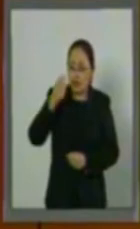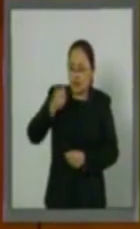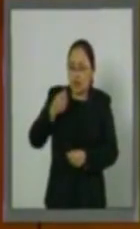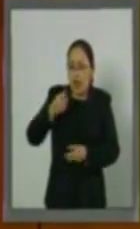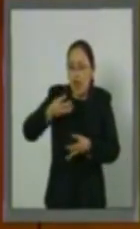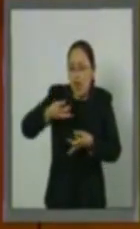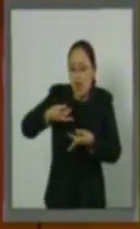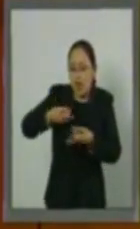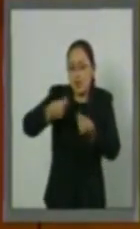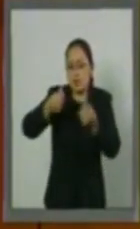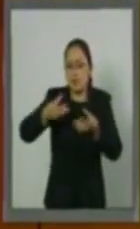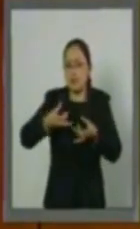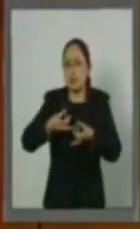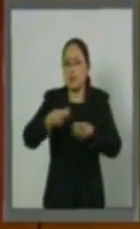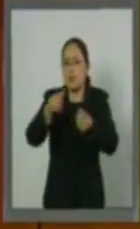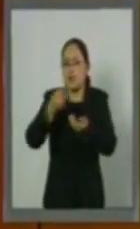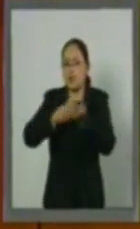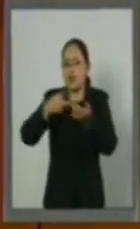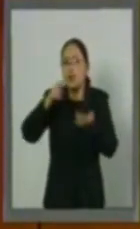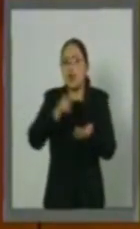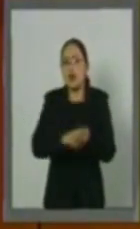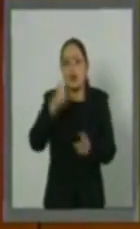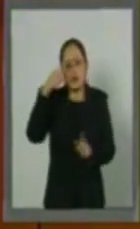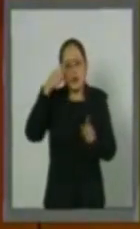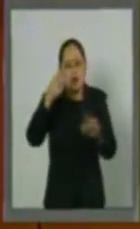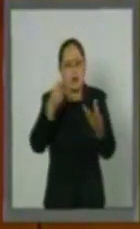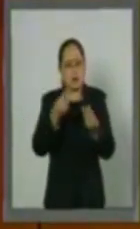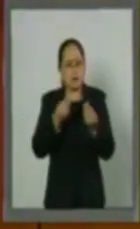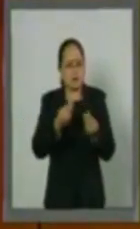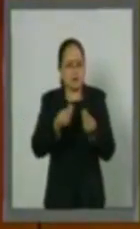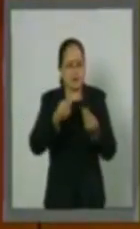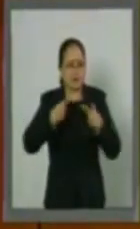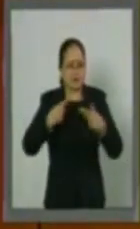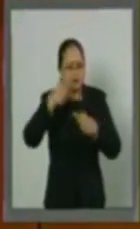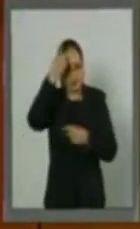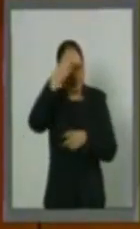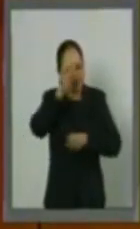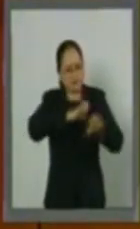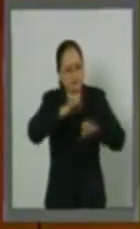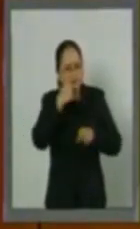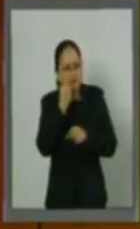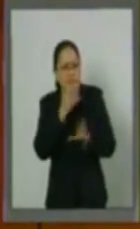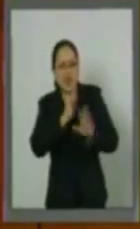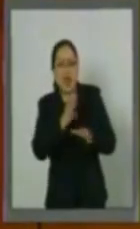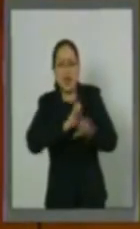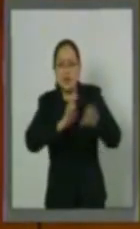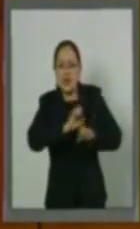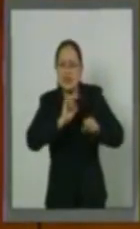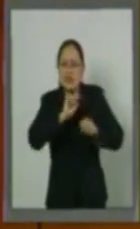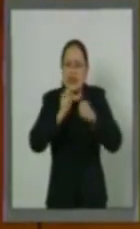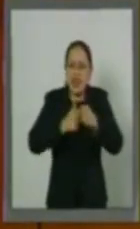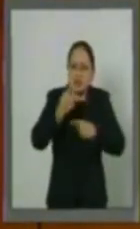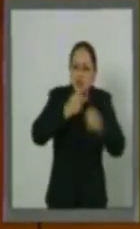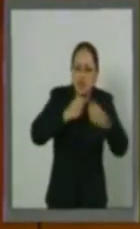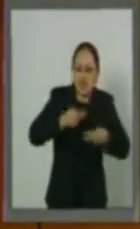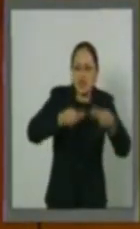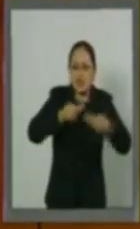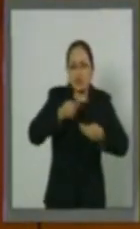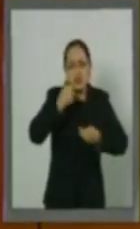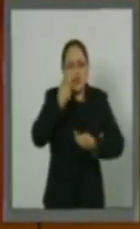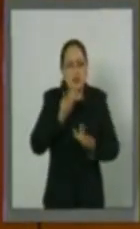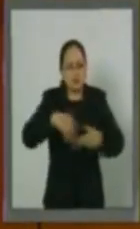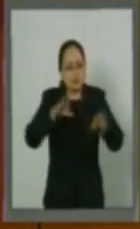para todos los empresarios que han decidido de cerrar y concluir sus actividades comerciales,